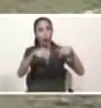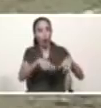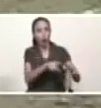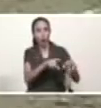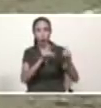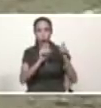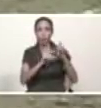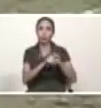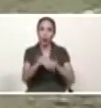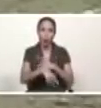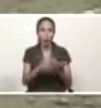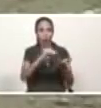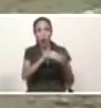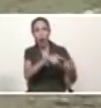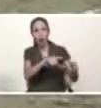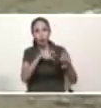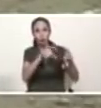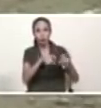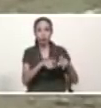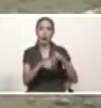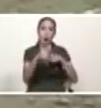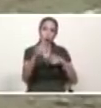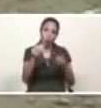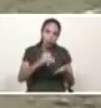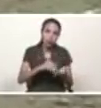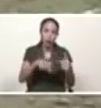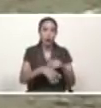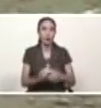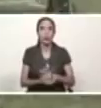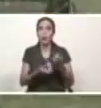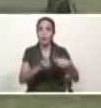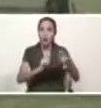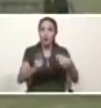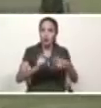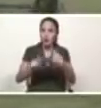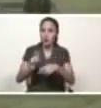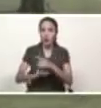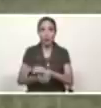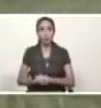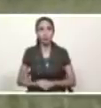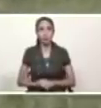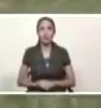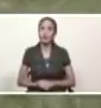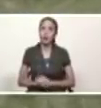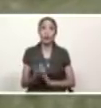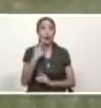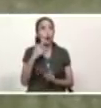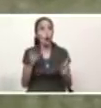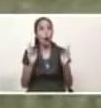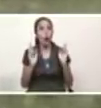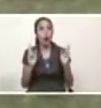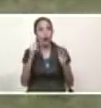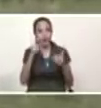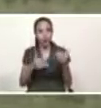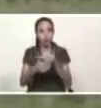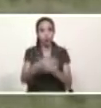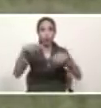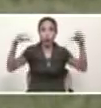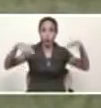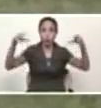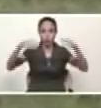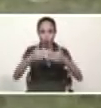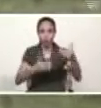tercera escalada que va a pasar a ser a la escalada comercial en este ciclo de lluvia dios mediante aspiramos que con las